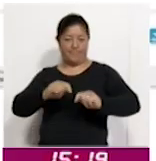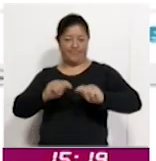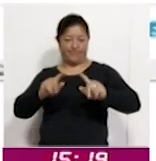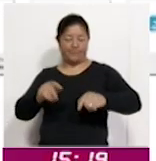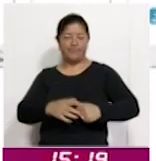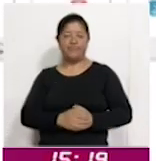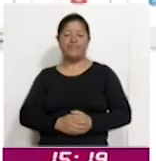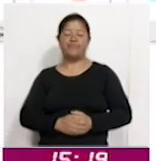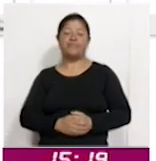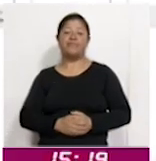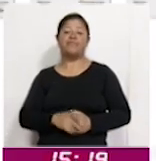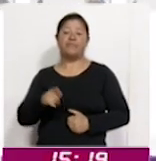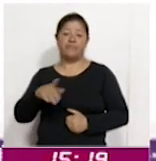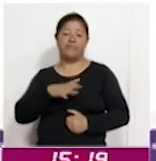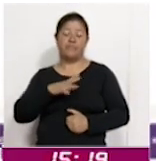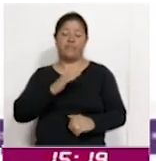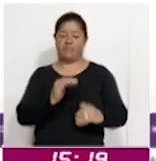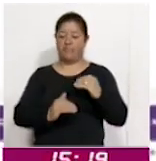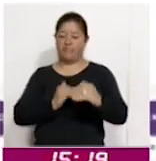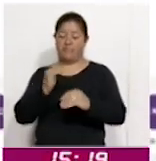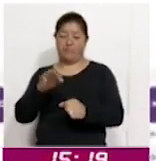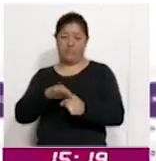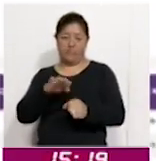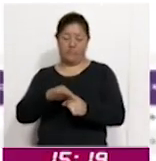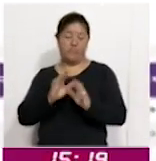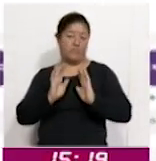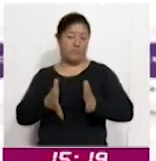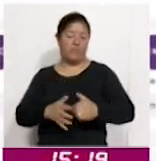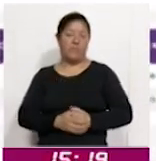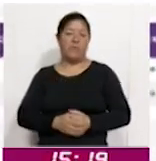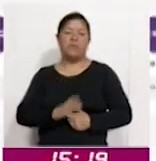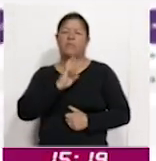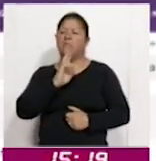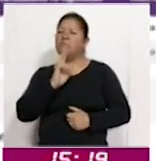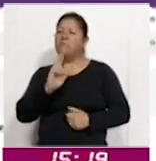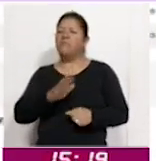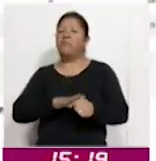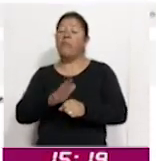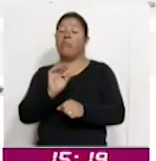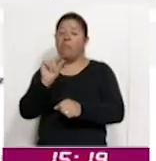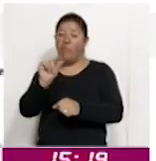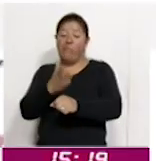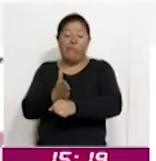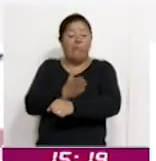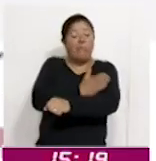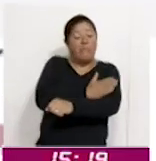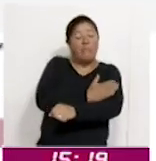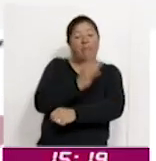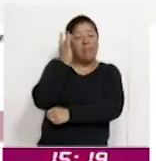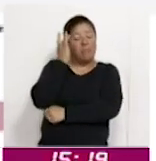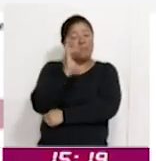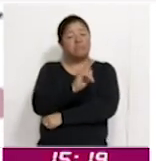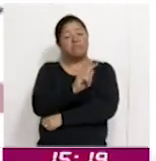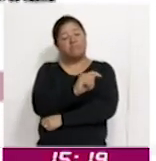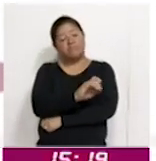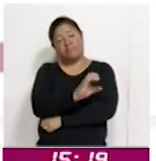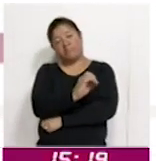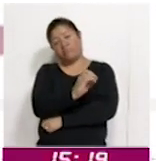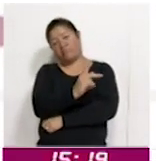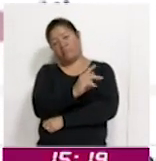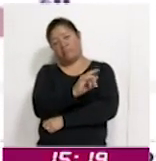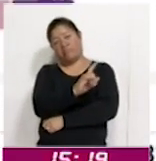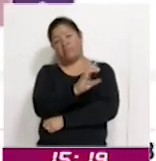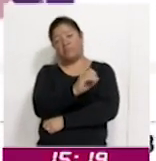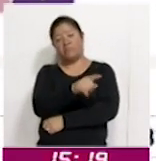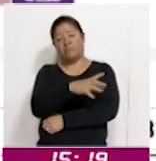se tuvo que reponer el proceso electoral. ¿Cuál es el resultado preliminar? En San Lucas Tecopilco, virtualmente la